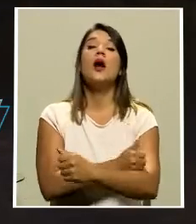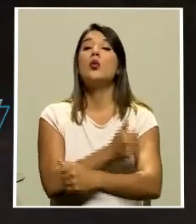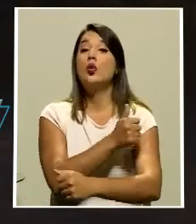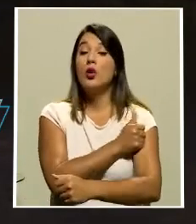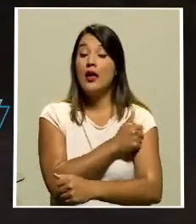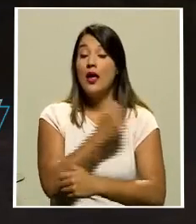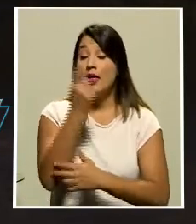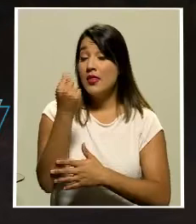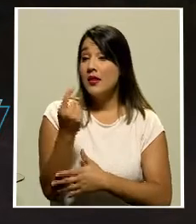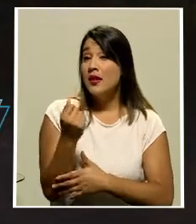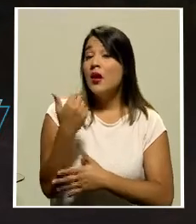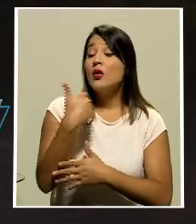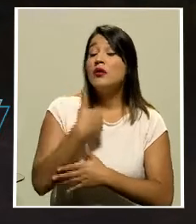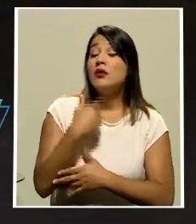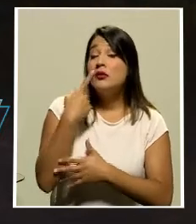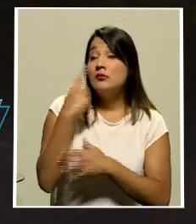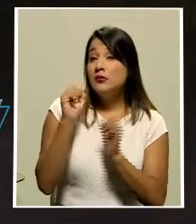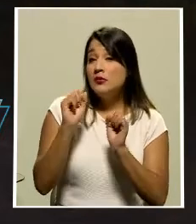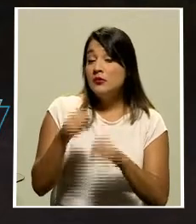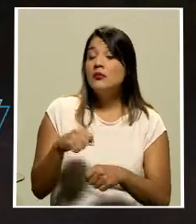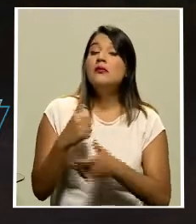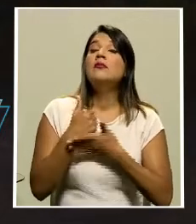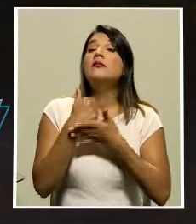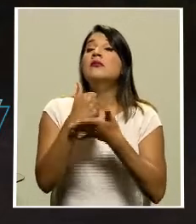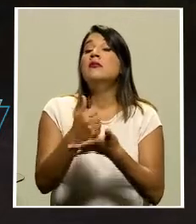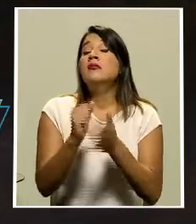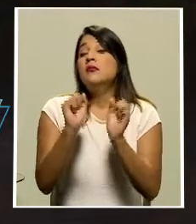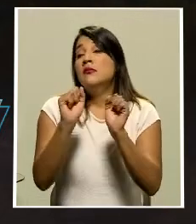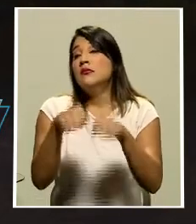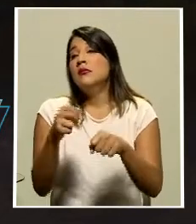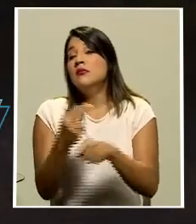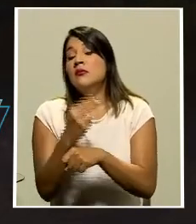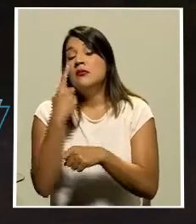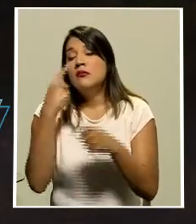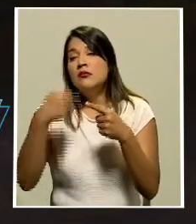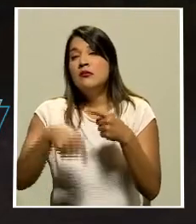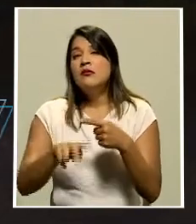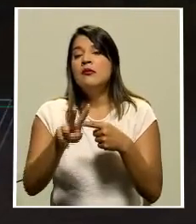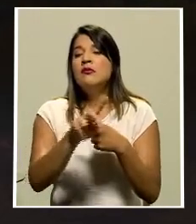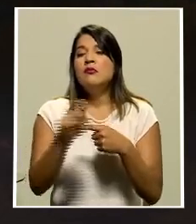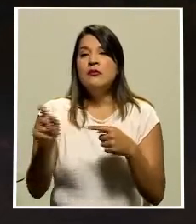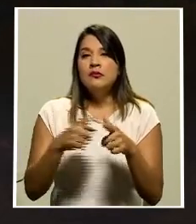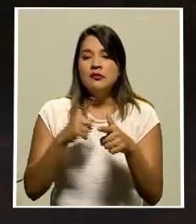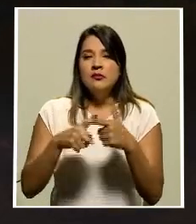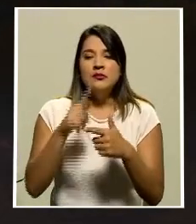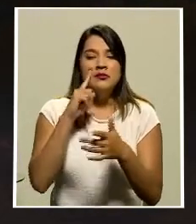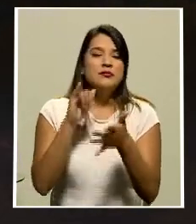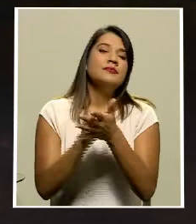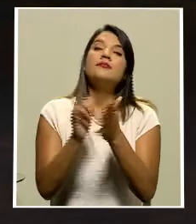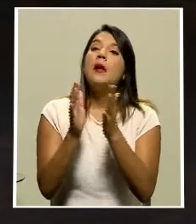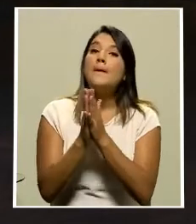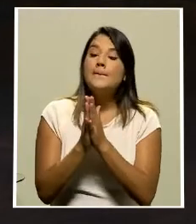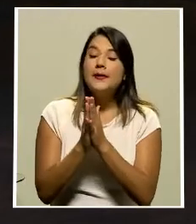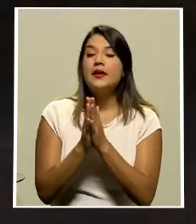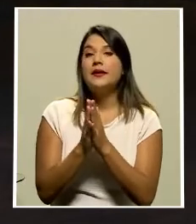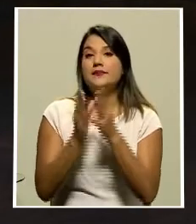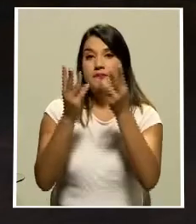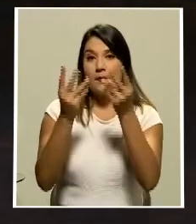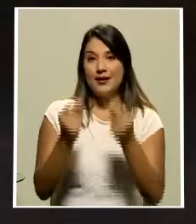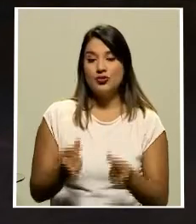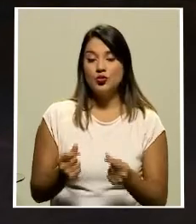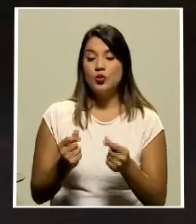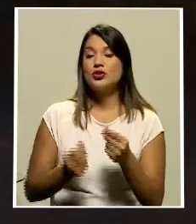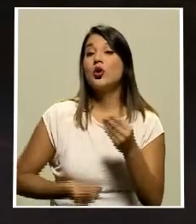rubro de deportaciones podría alcanzarle para los próximos dos meses. Y es por eso que están solicitando un presupuesto